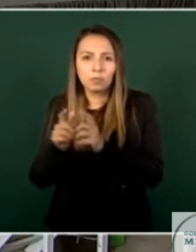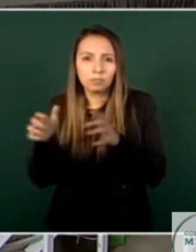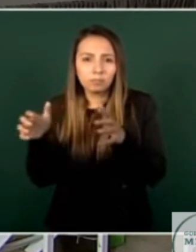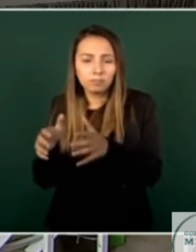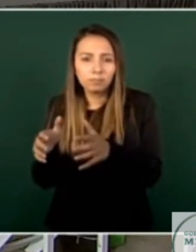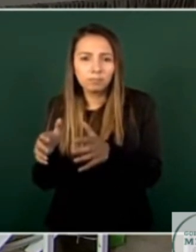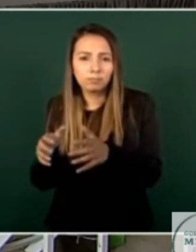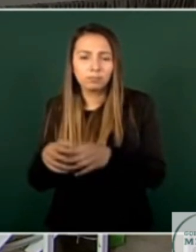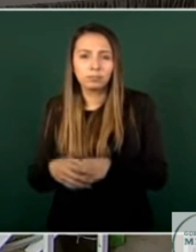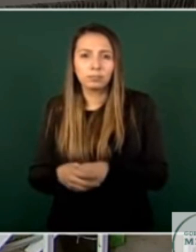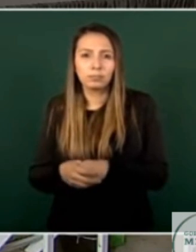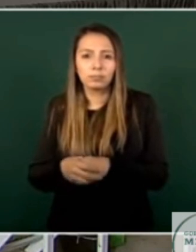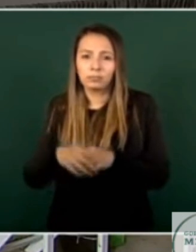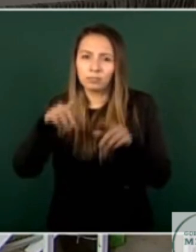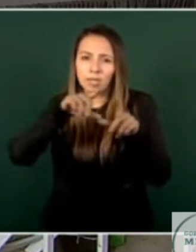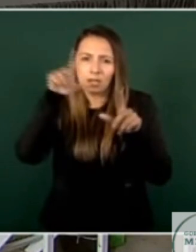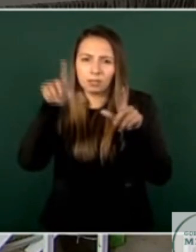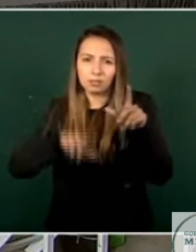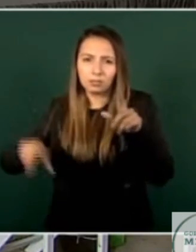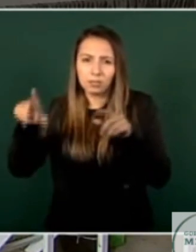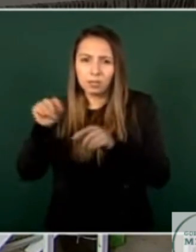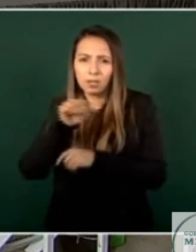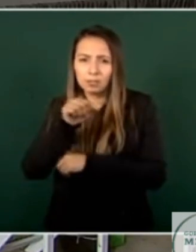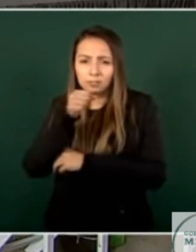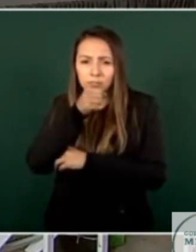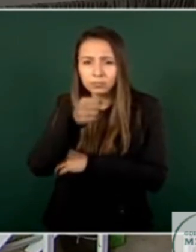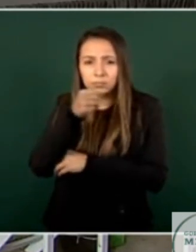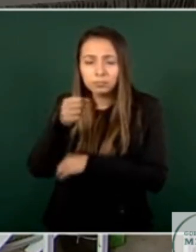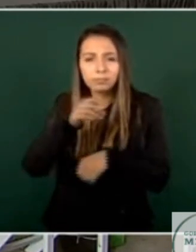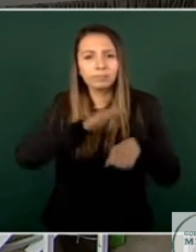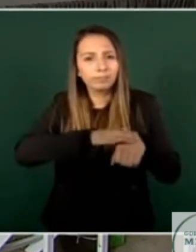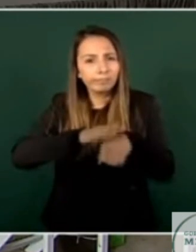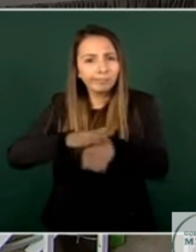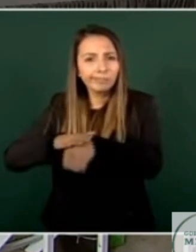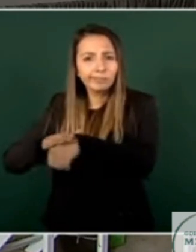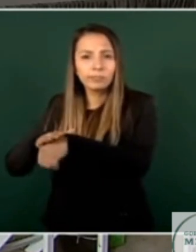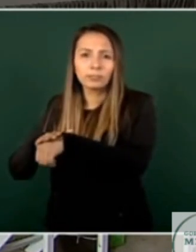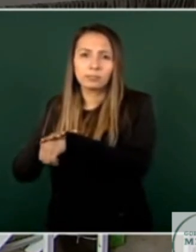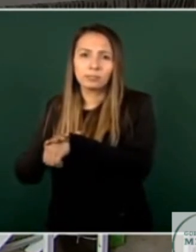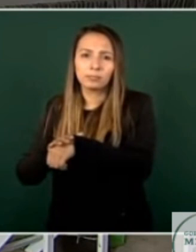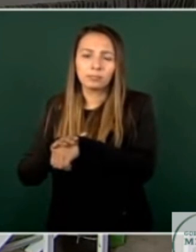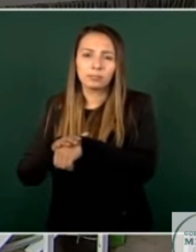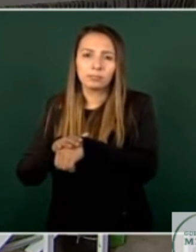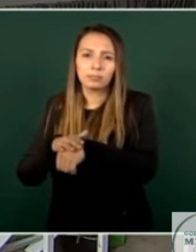periodistas del país que van a